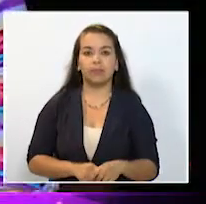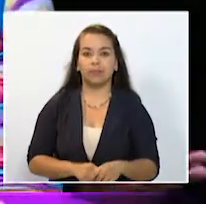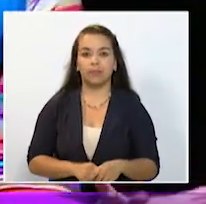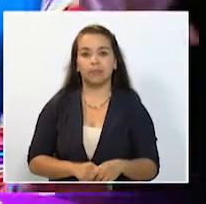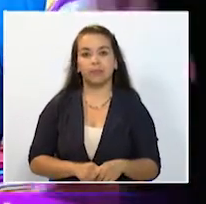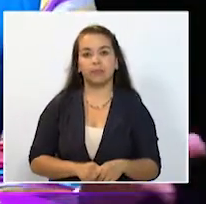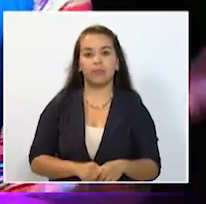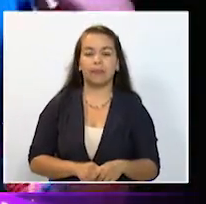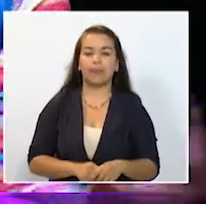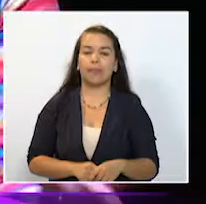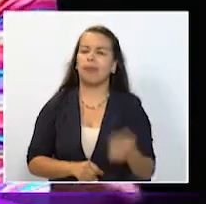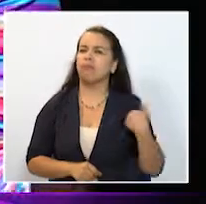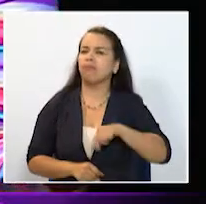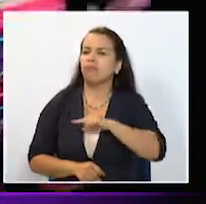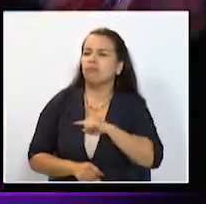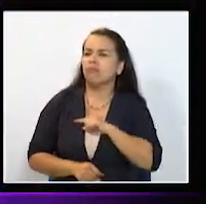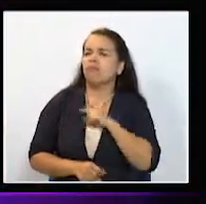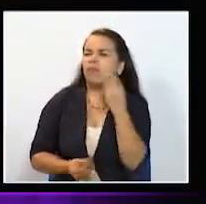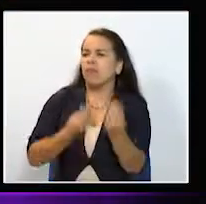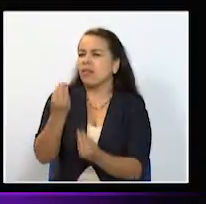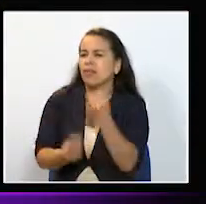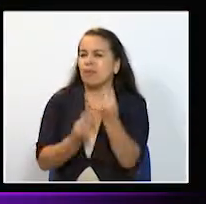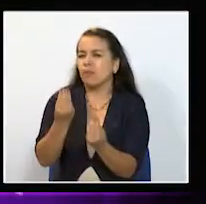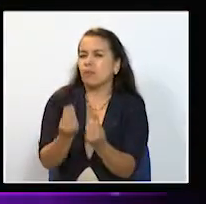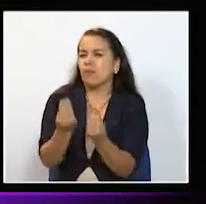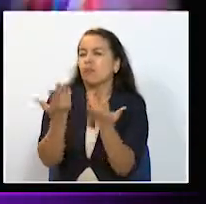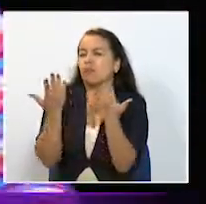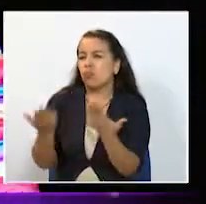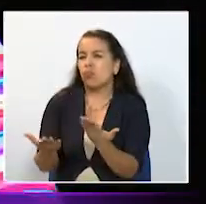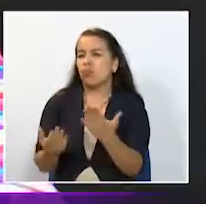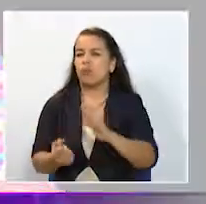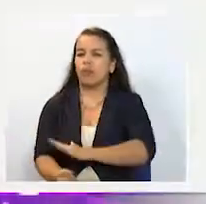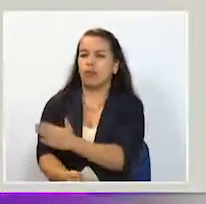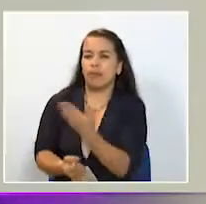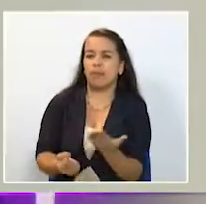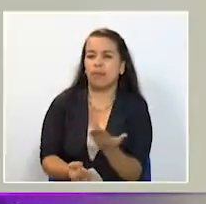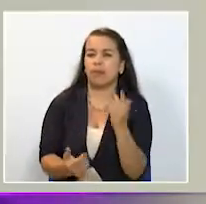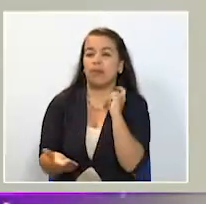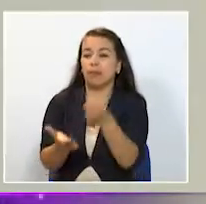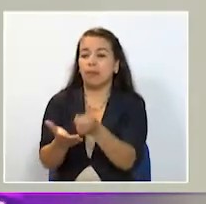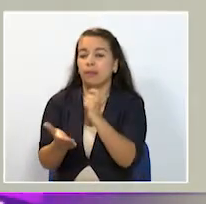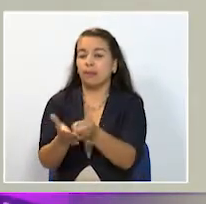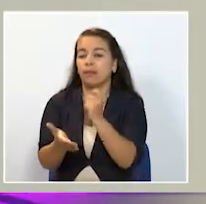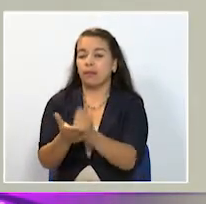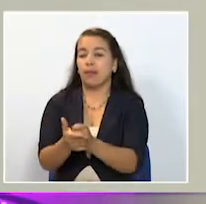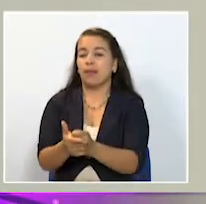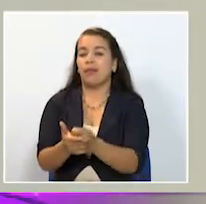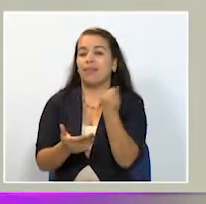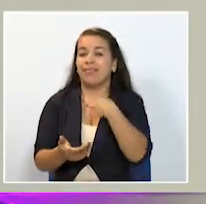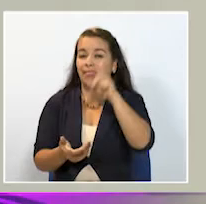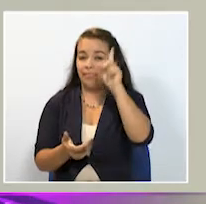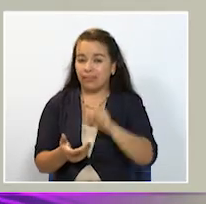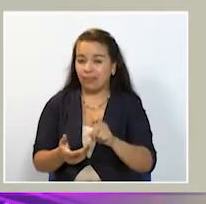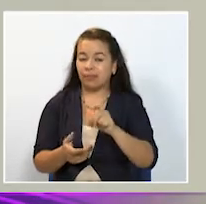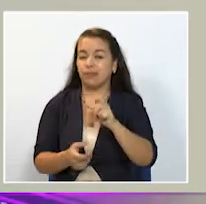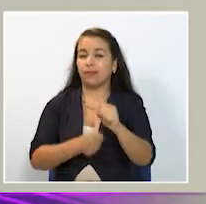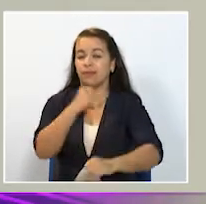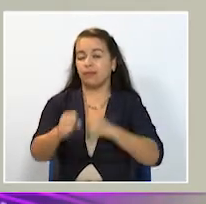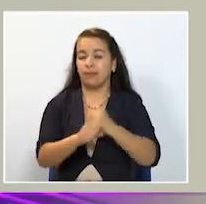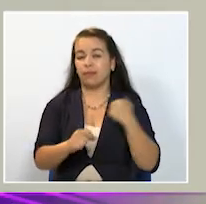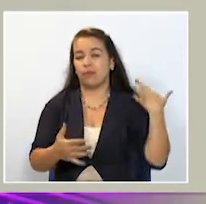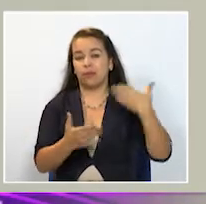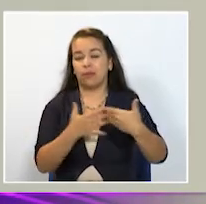Estamos realizando en este momento la campaña de abonos del decimosexto Festival Internacional de Artes Armenia